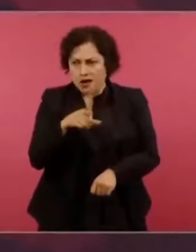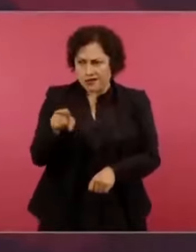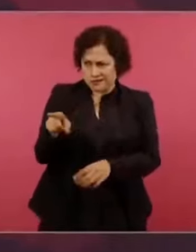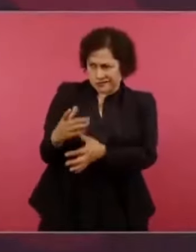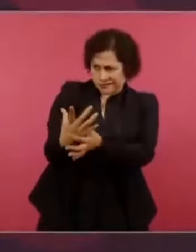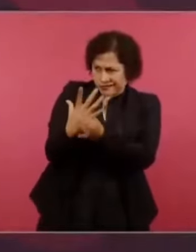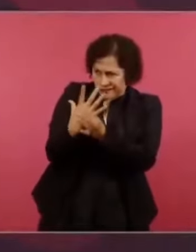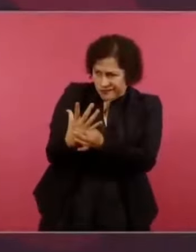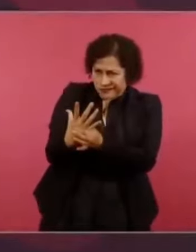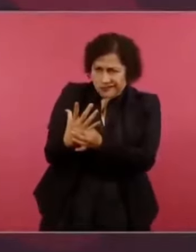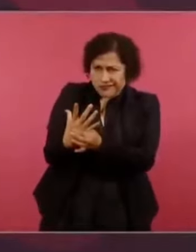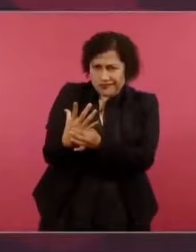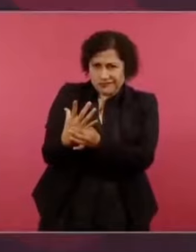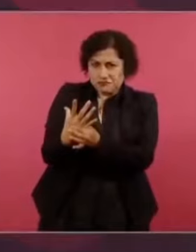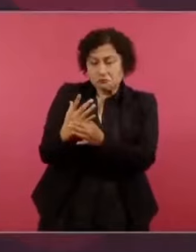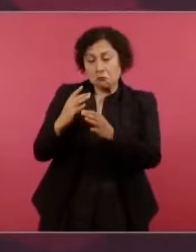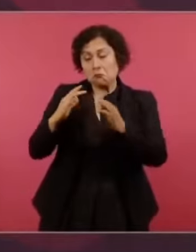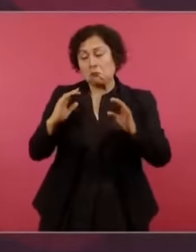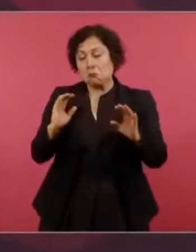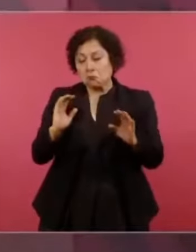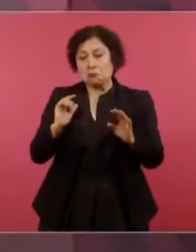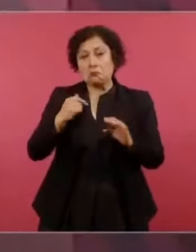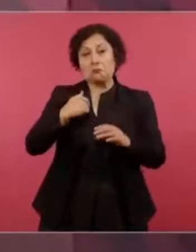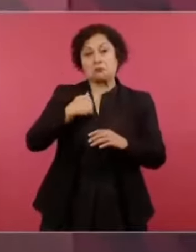¿Eso es lo que sostienen? Pues no.